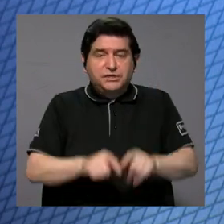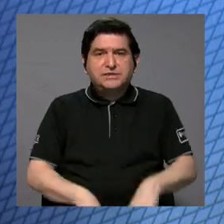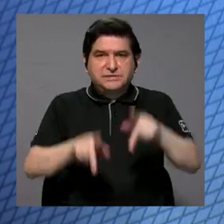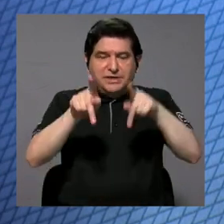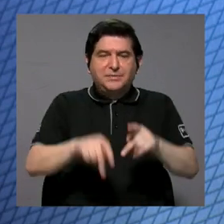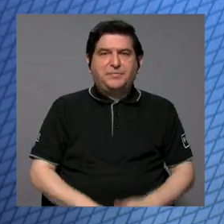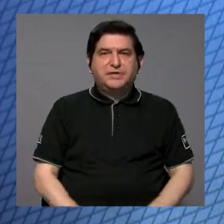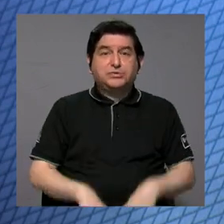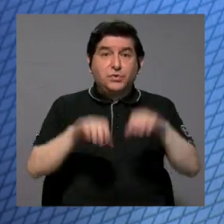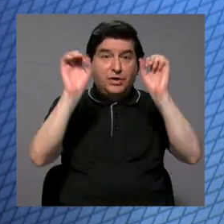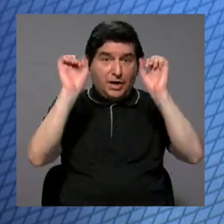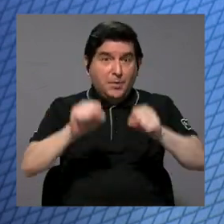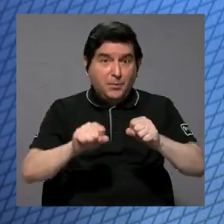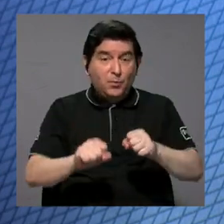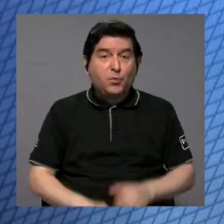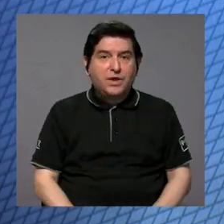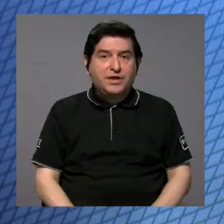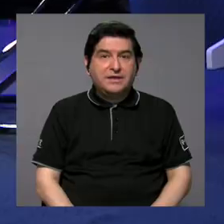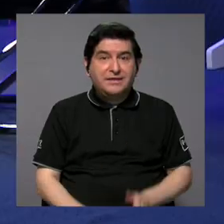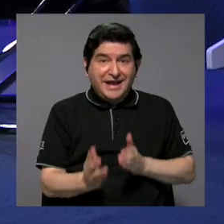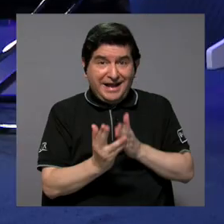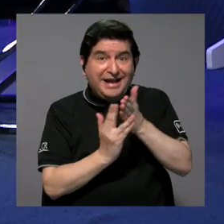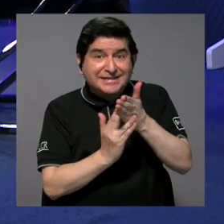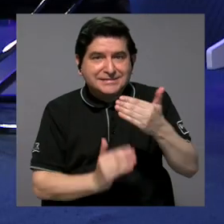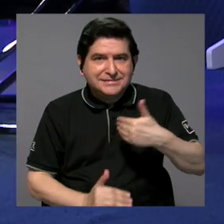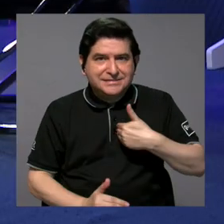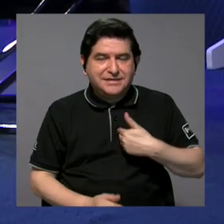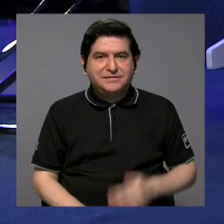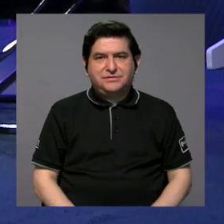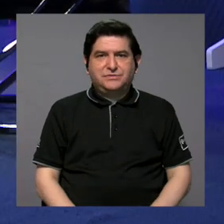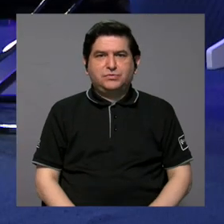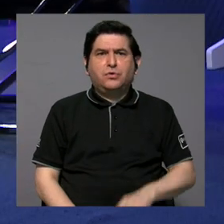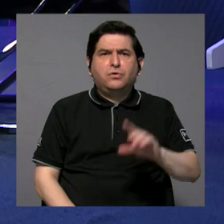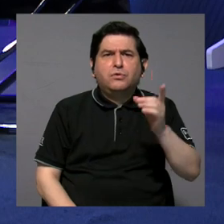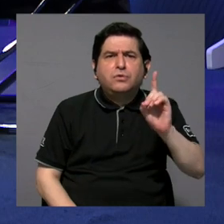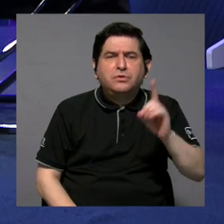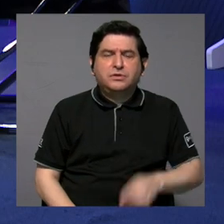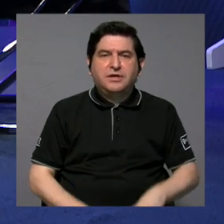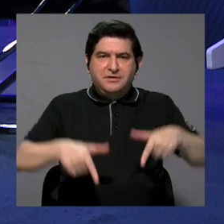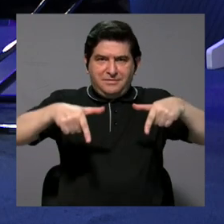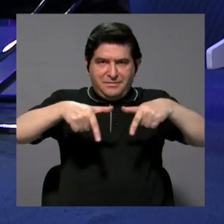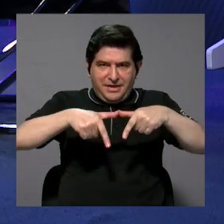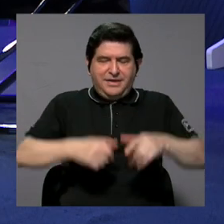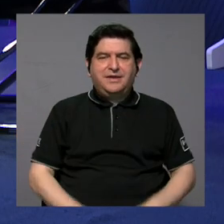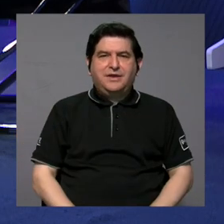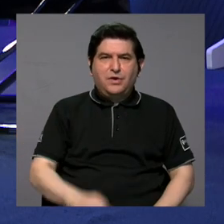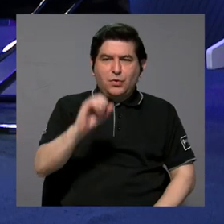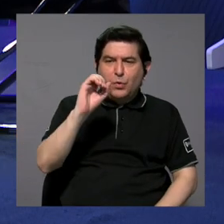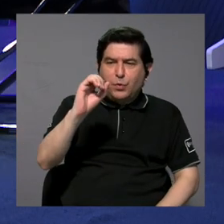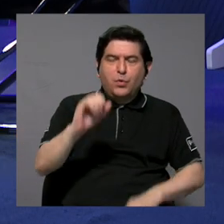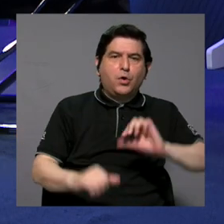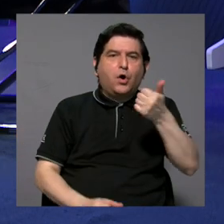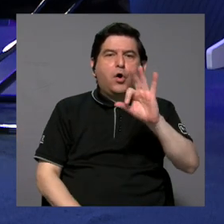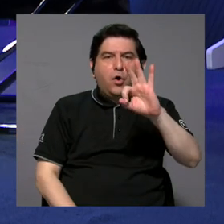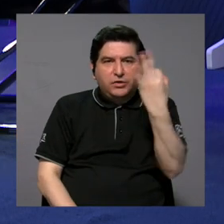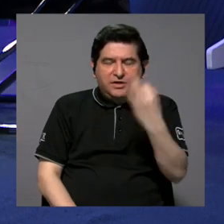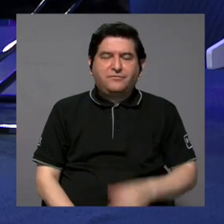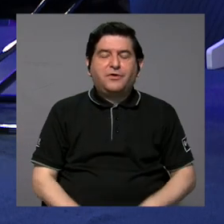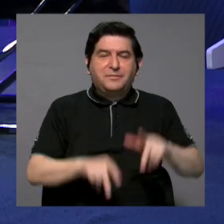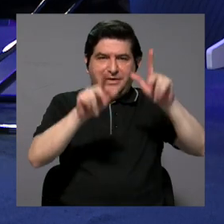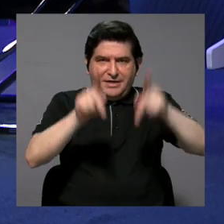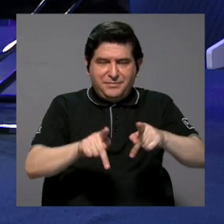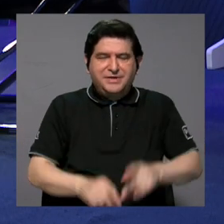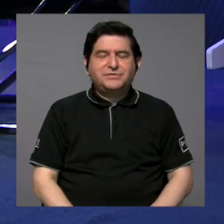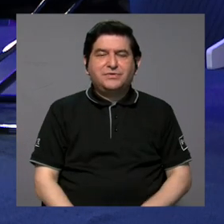se hace acceder o accede, ¿verdad?, a través del vaginal, anal o de otros medios, ¿verdad?, a otra